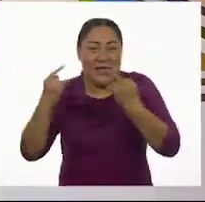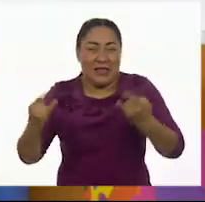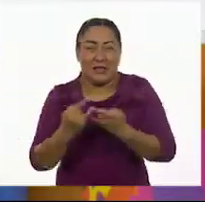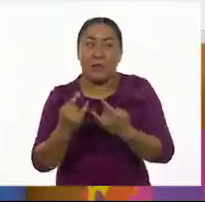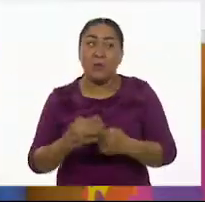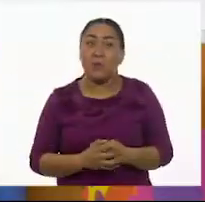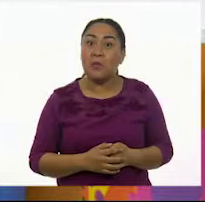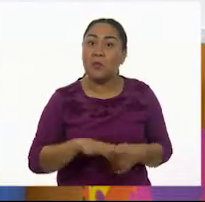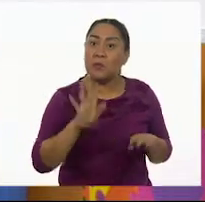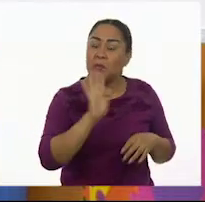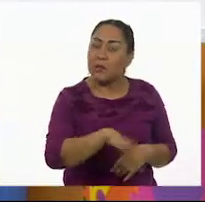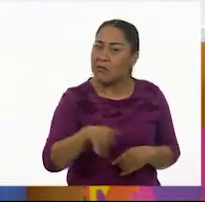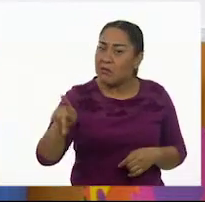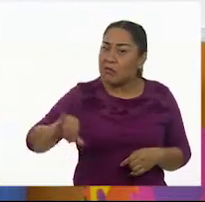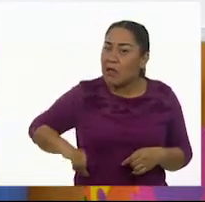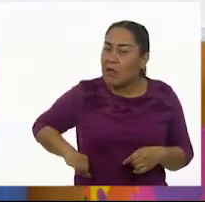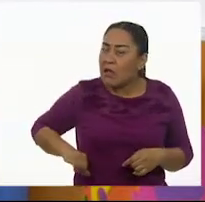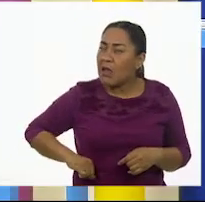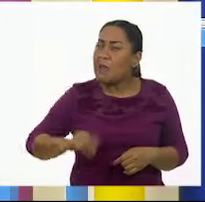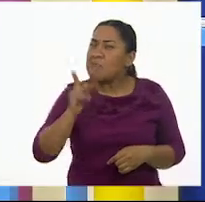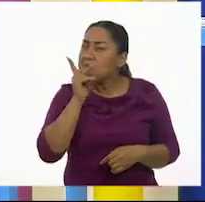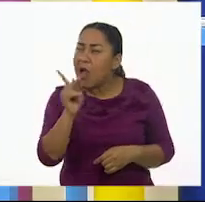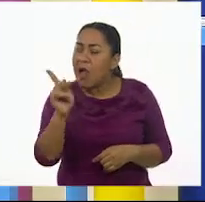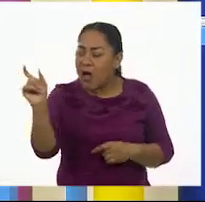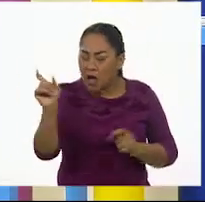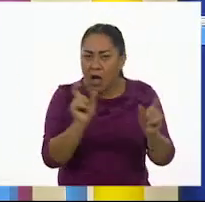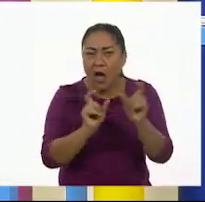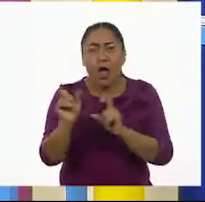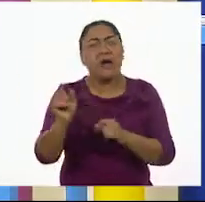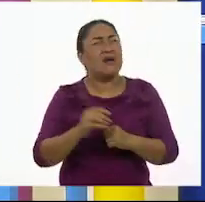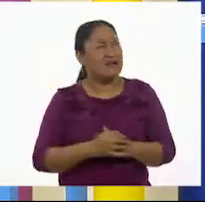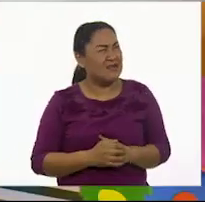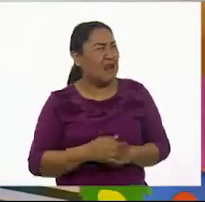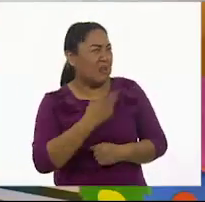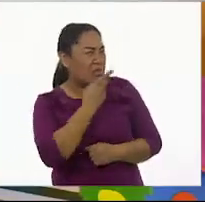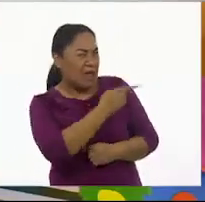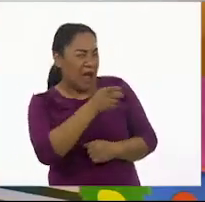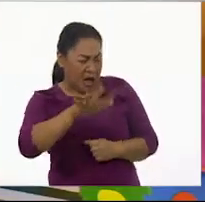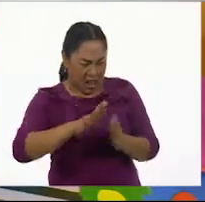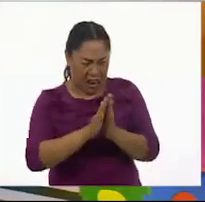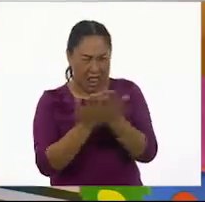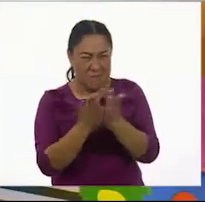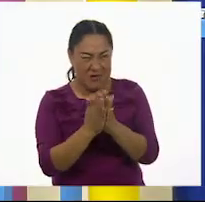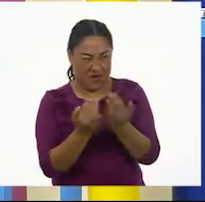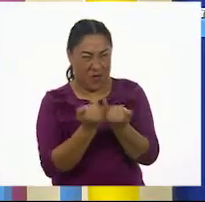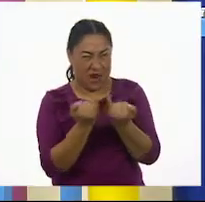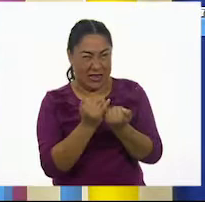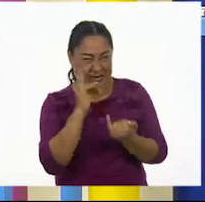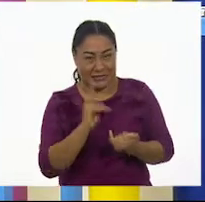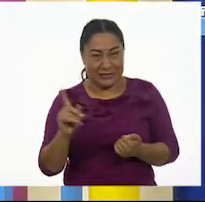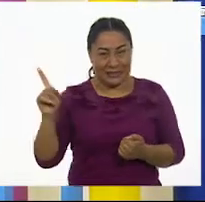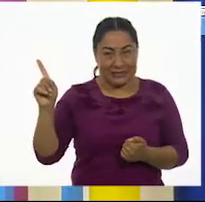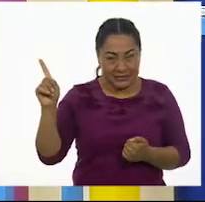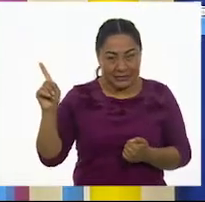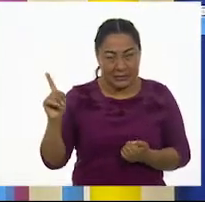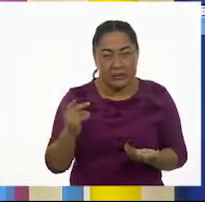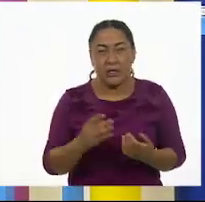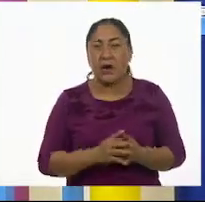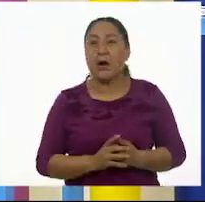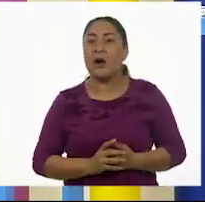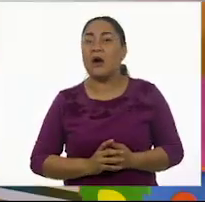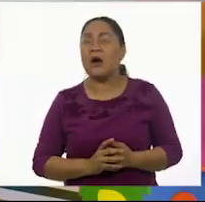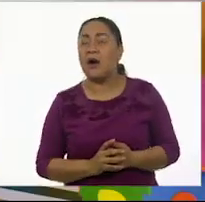¡Órale, qué interesante! ¡Qué bonito usar las palabras! Y nos hablaba de un libro. Sí, como este. Como ese. Entonces,